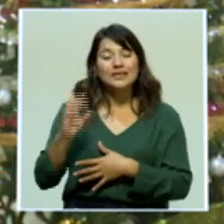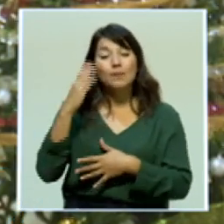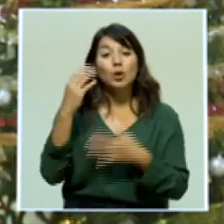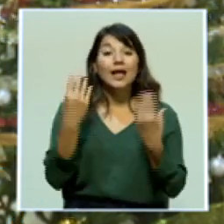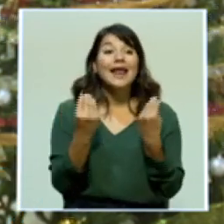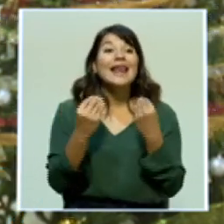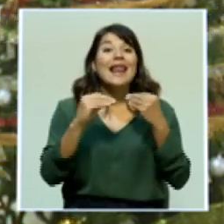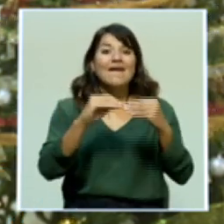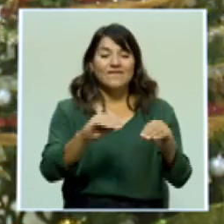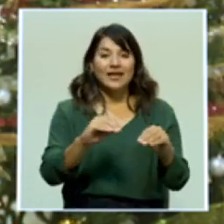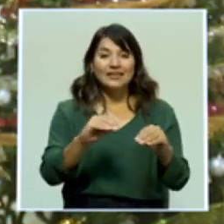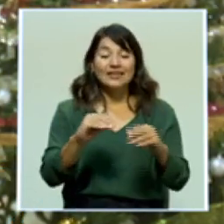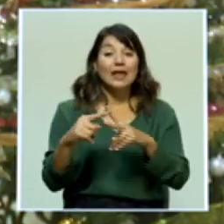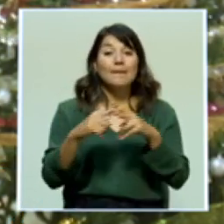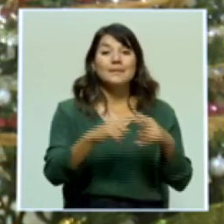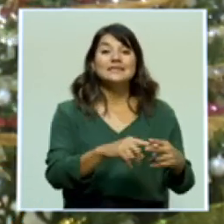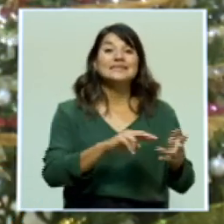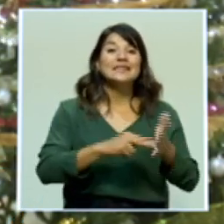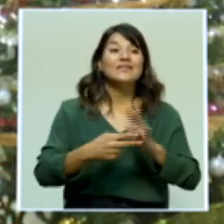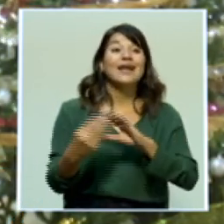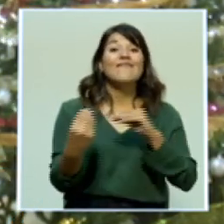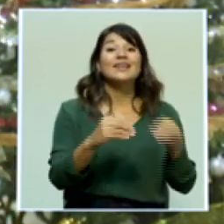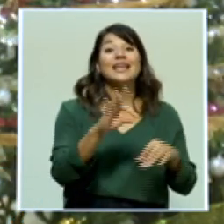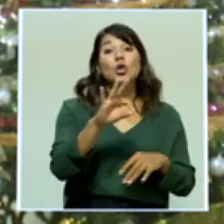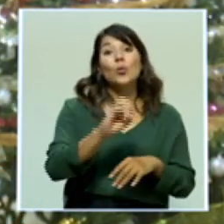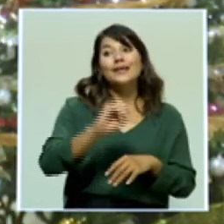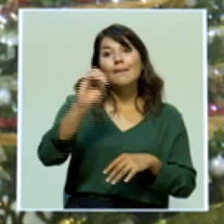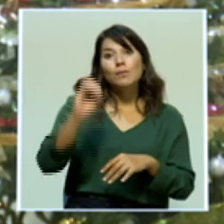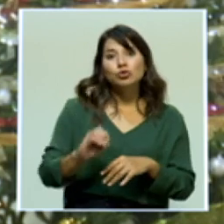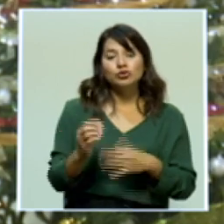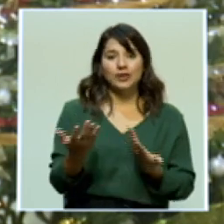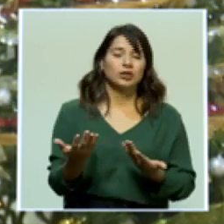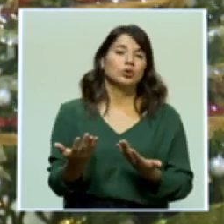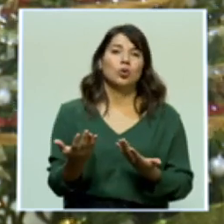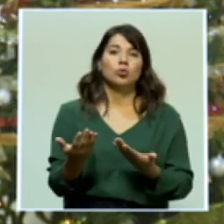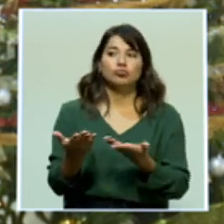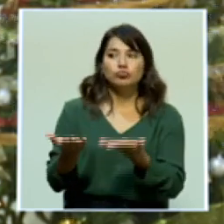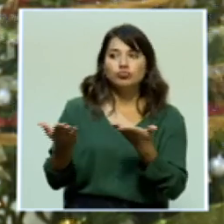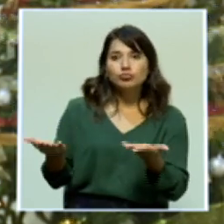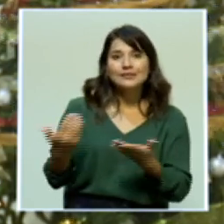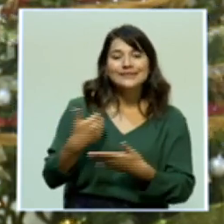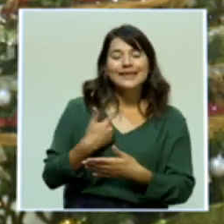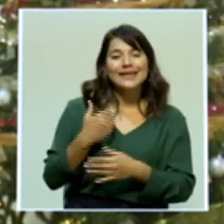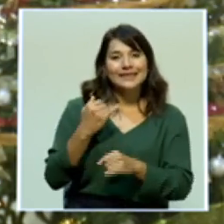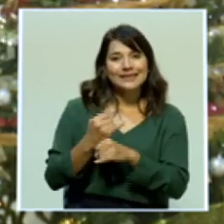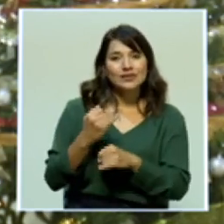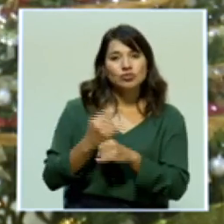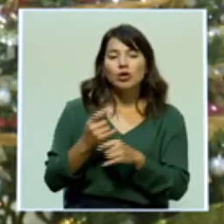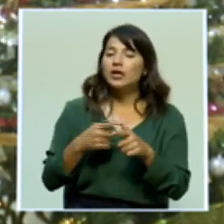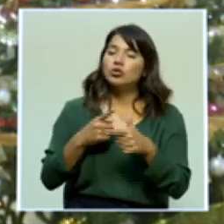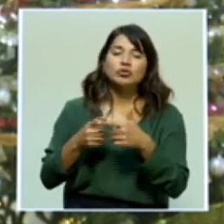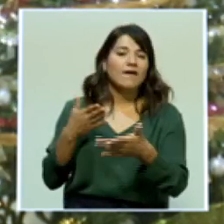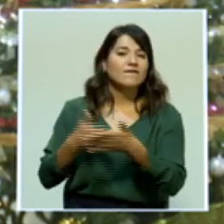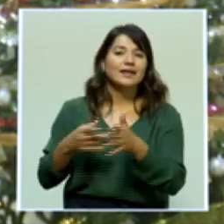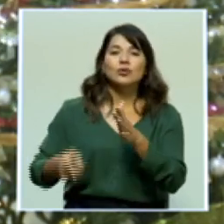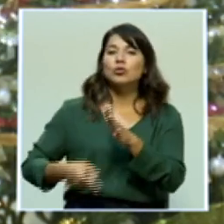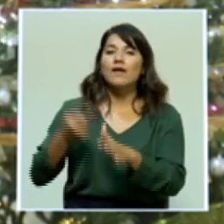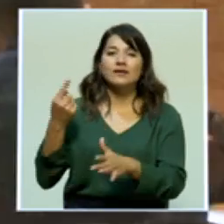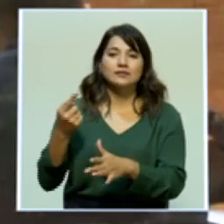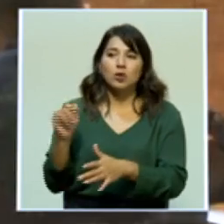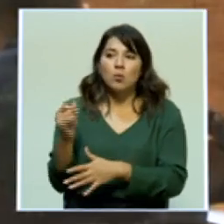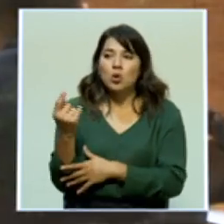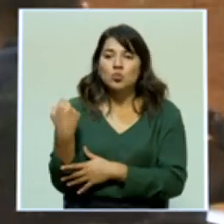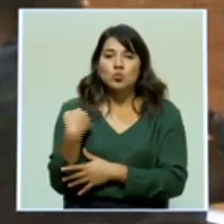significa el 90% de todos los activos de la institución. Entonces, eso habría afectaciones inmediatas a razones como la liquidez.